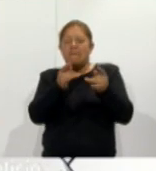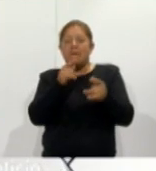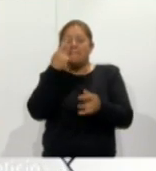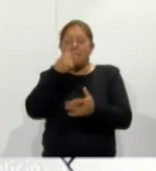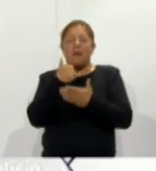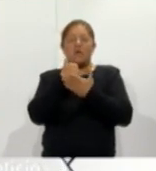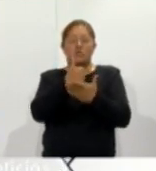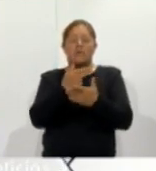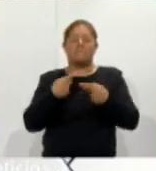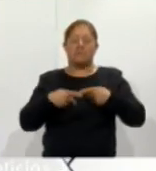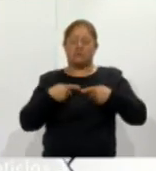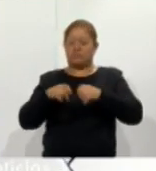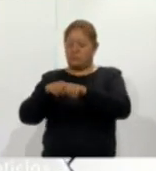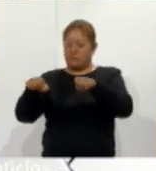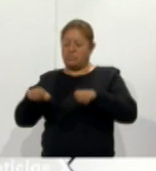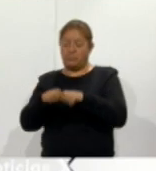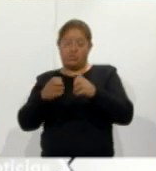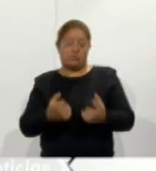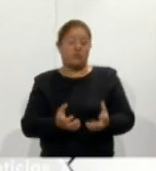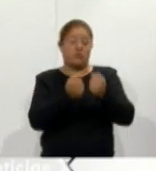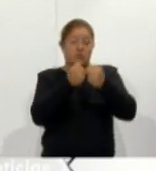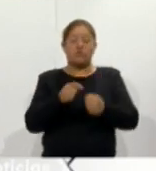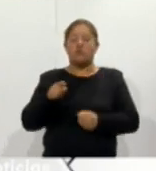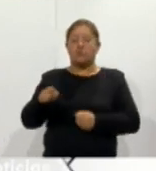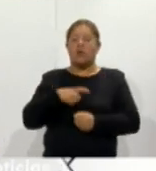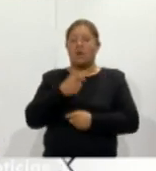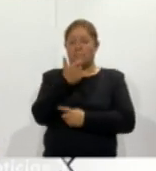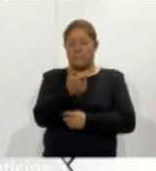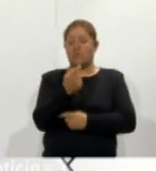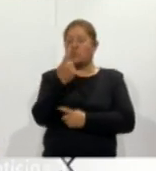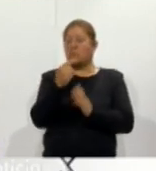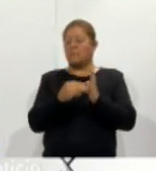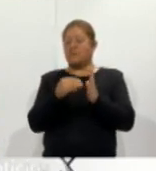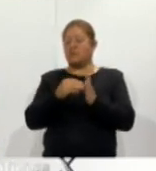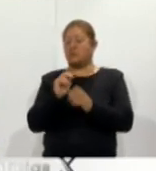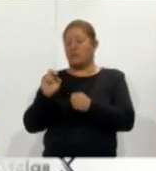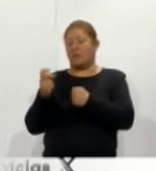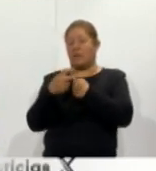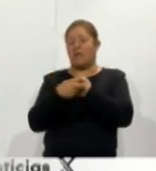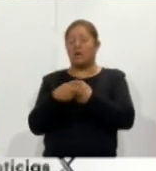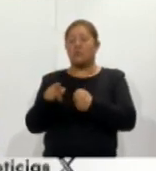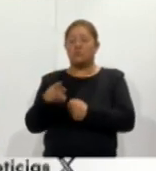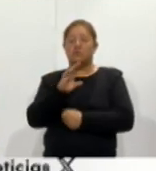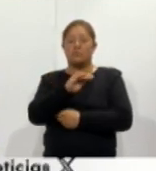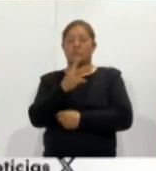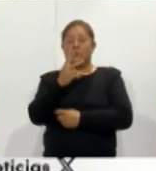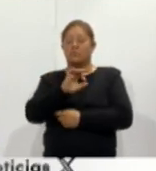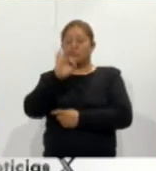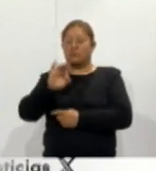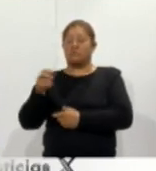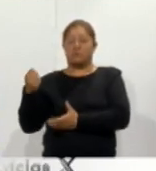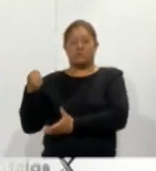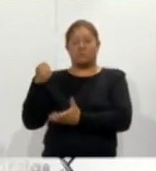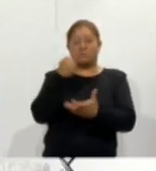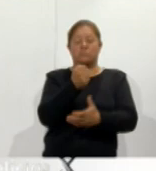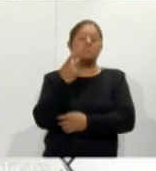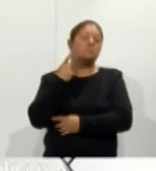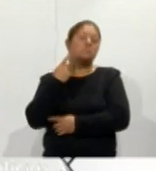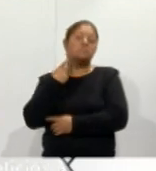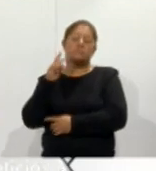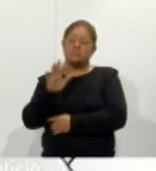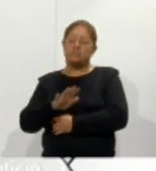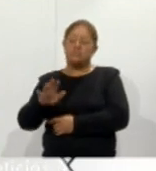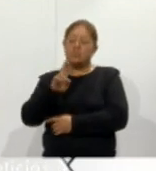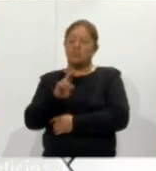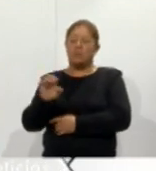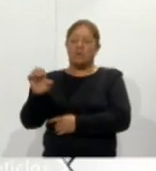socorro El presupuesto total de Redact es de casi un millón de euros de los cuales el 92% ha sido financiado por la política de cohesión